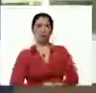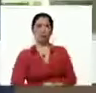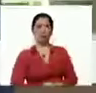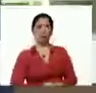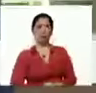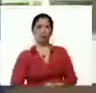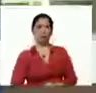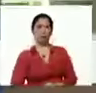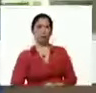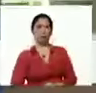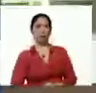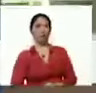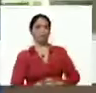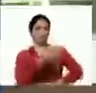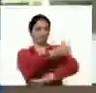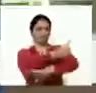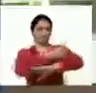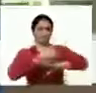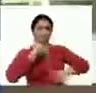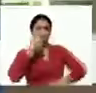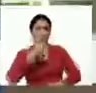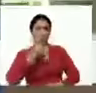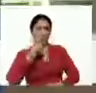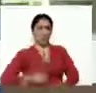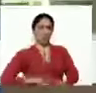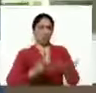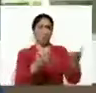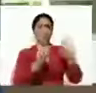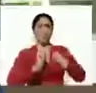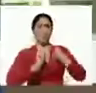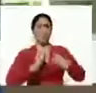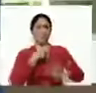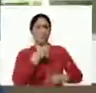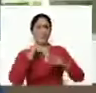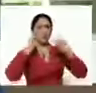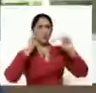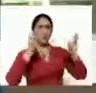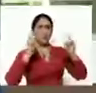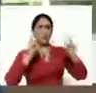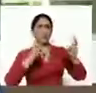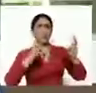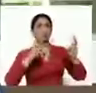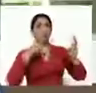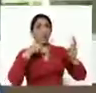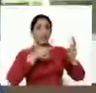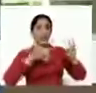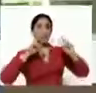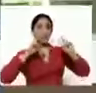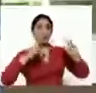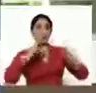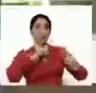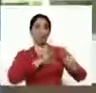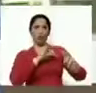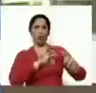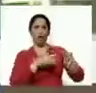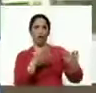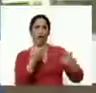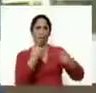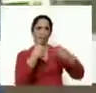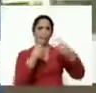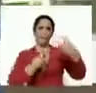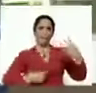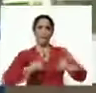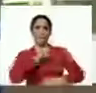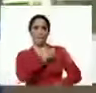actores políticos que le dan vida a este concepto. Un concepto que tiene una dimensión social importante que se traduce en las